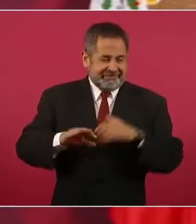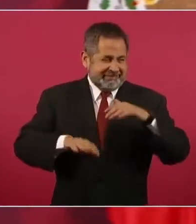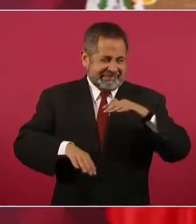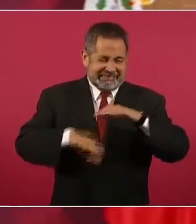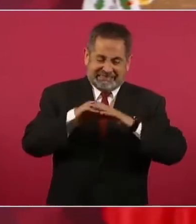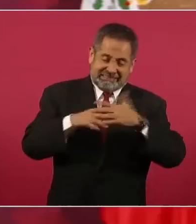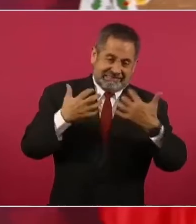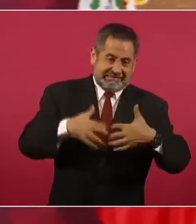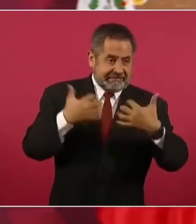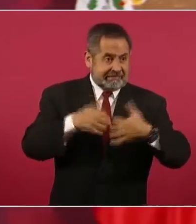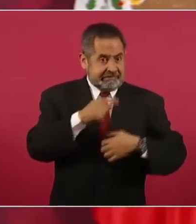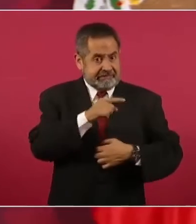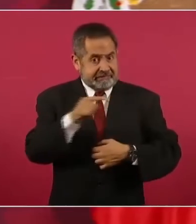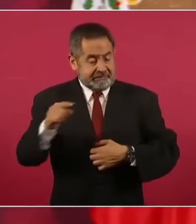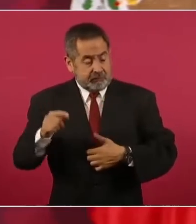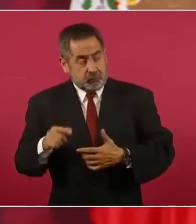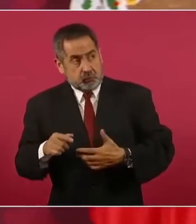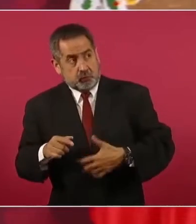que da